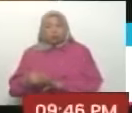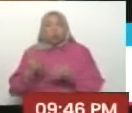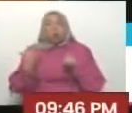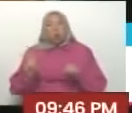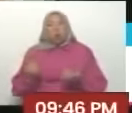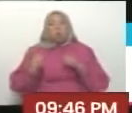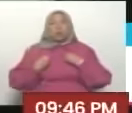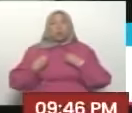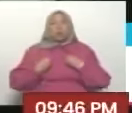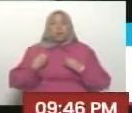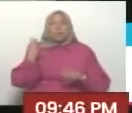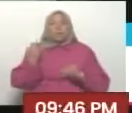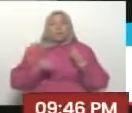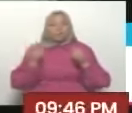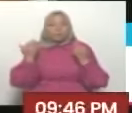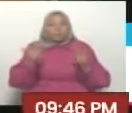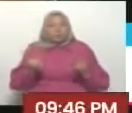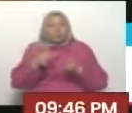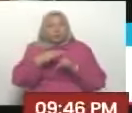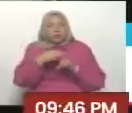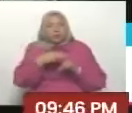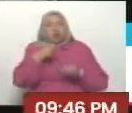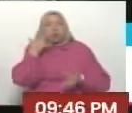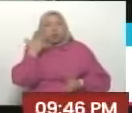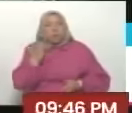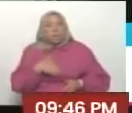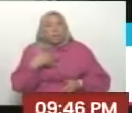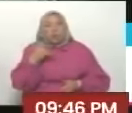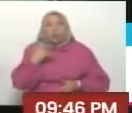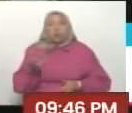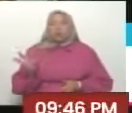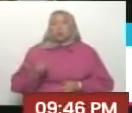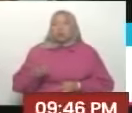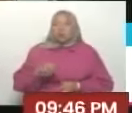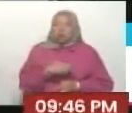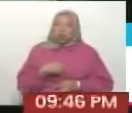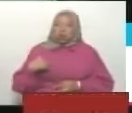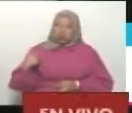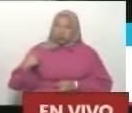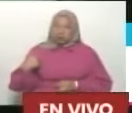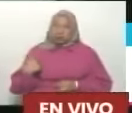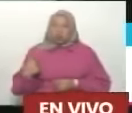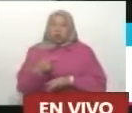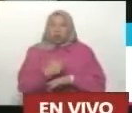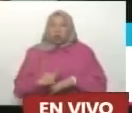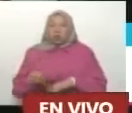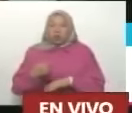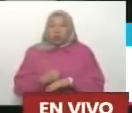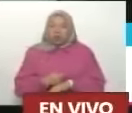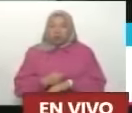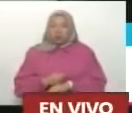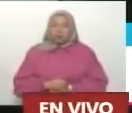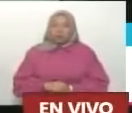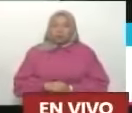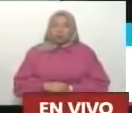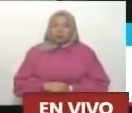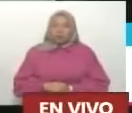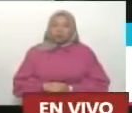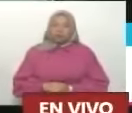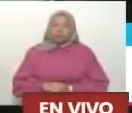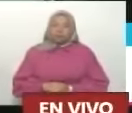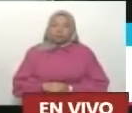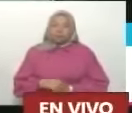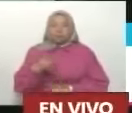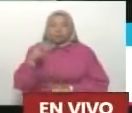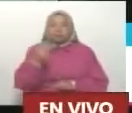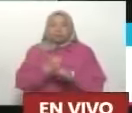vive en Venezuela realmente. Y que, pues, nos han querido gobernar más por la